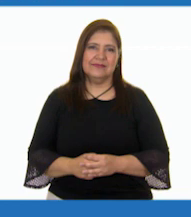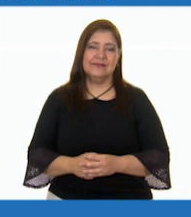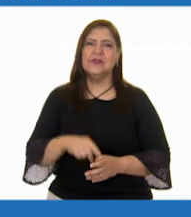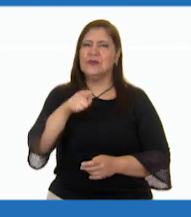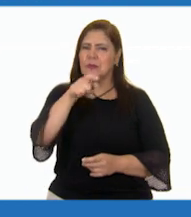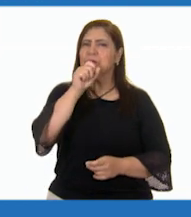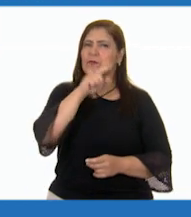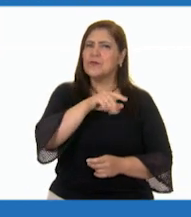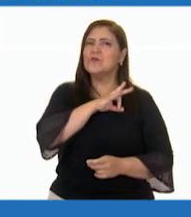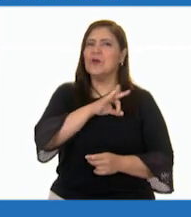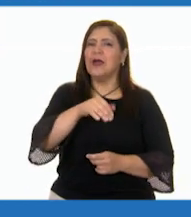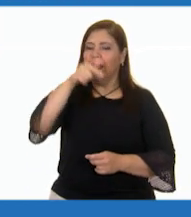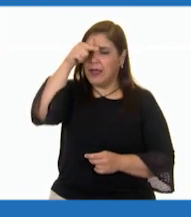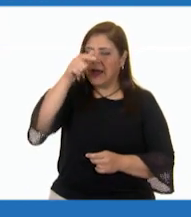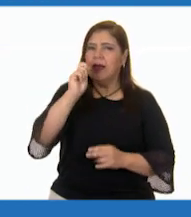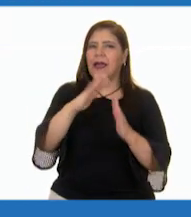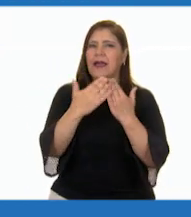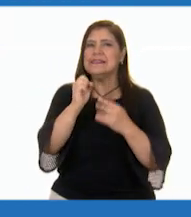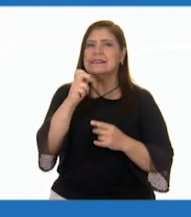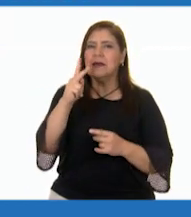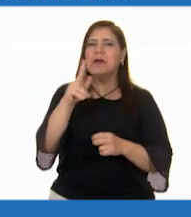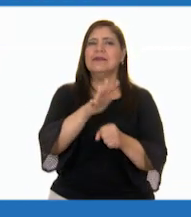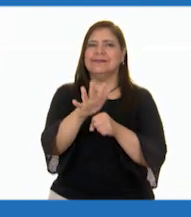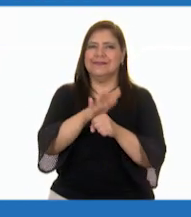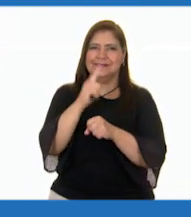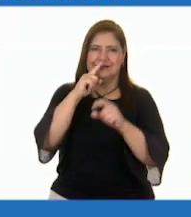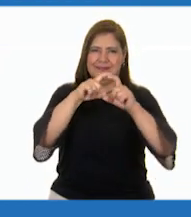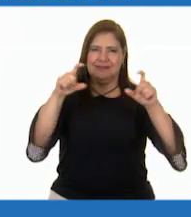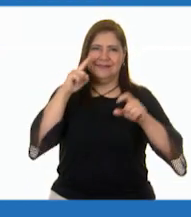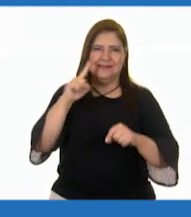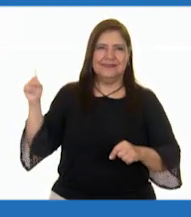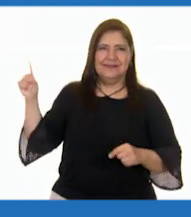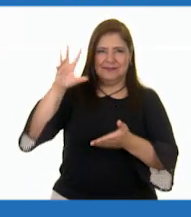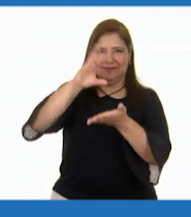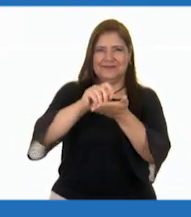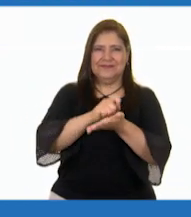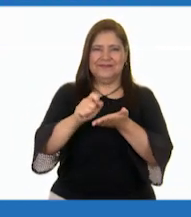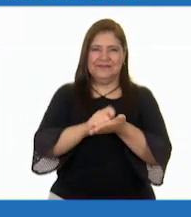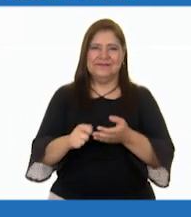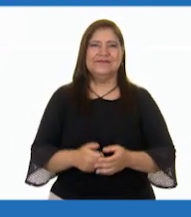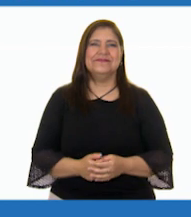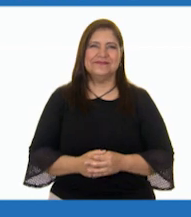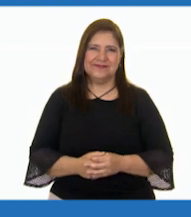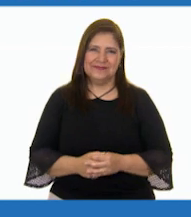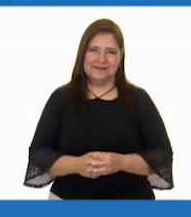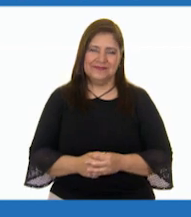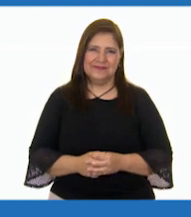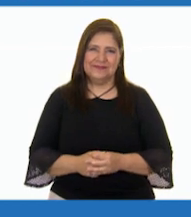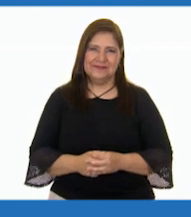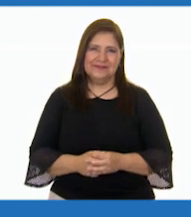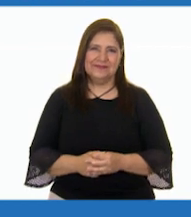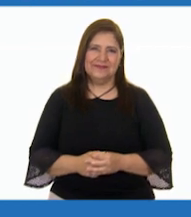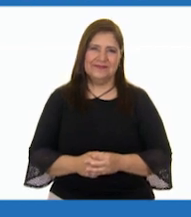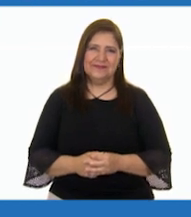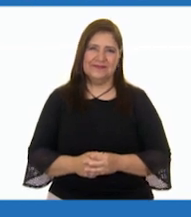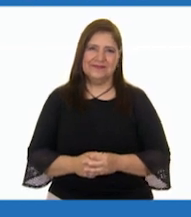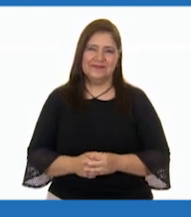También puedes encontrar los libros de texto en la página conalitec.cep.gov.mx